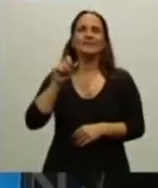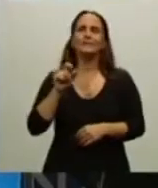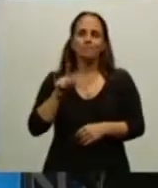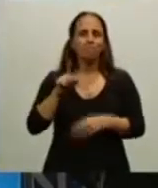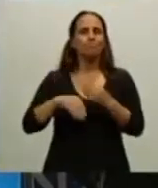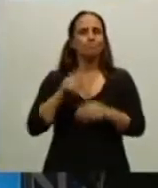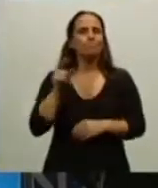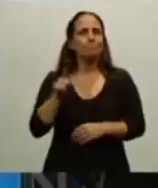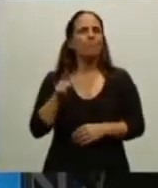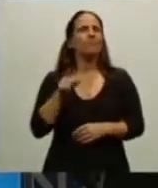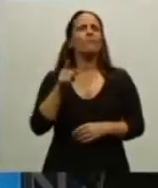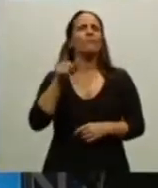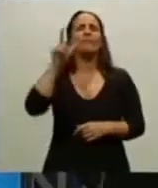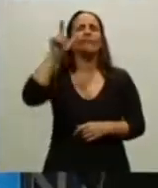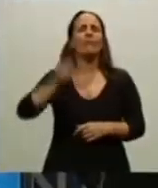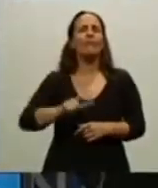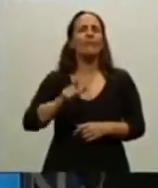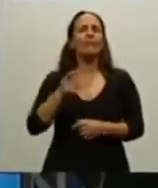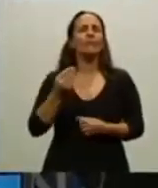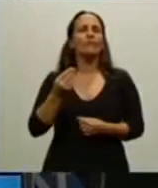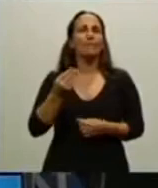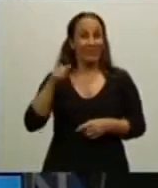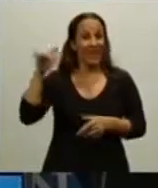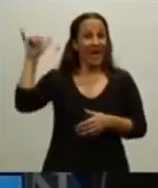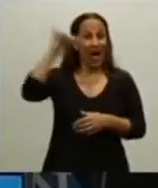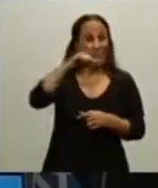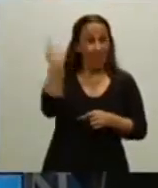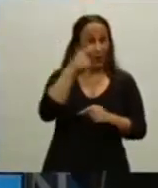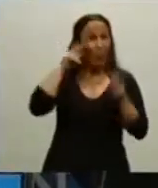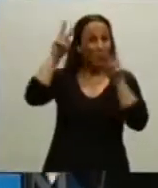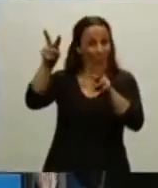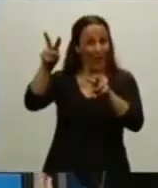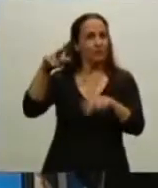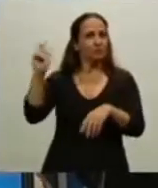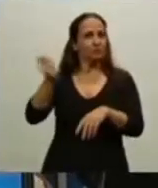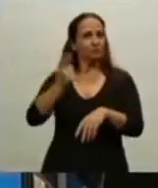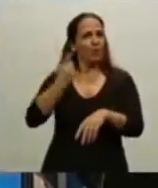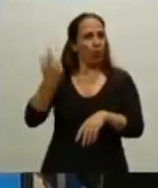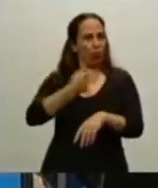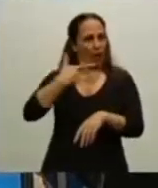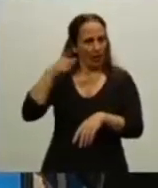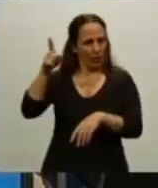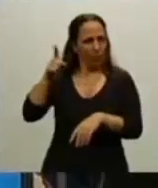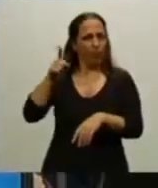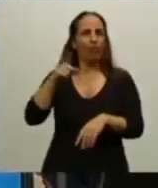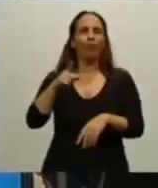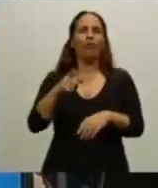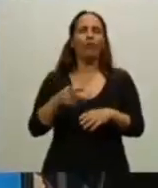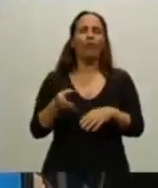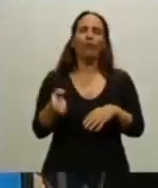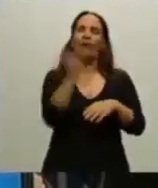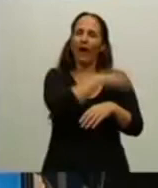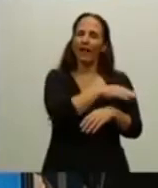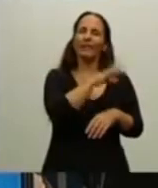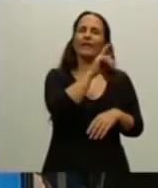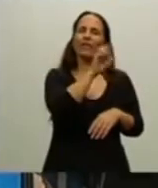Fitzgerald es el propietario de ese avión que ustedes pueden ver allí. Y antes de darlo a cabo también había